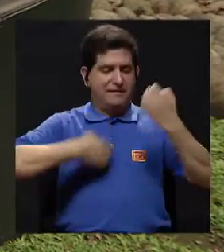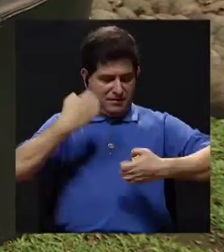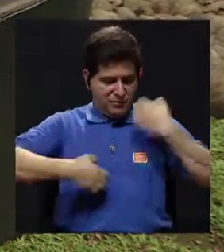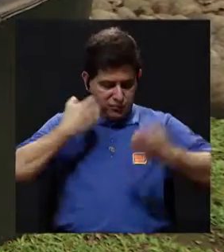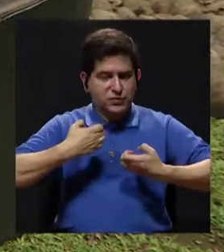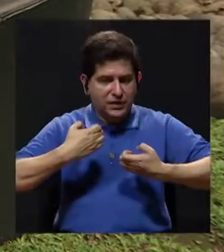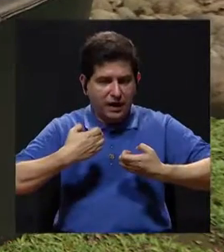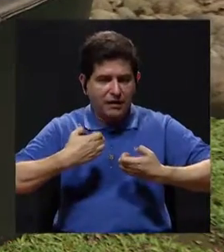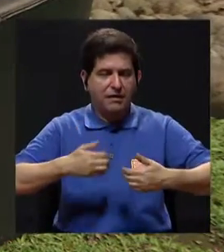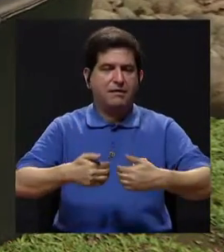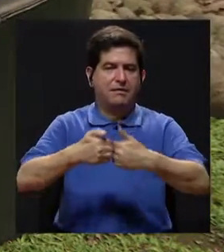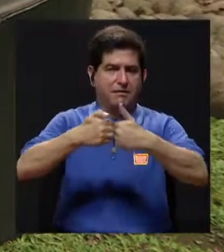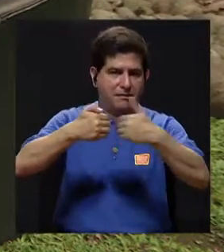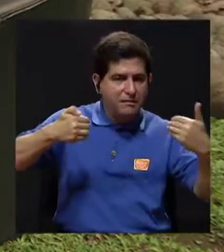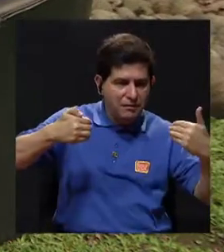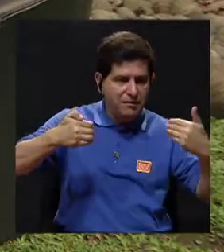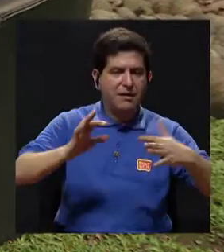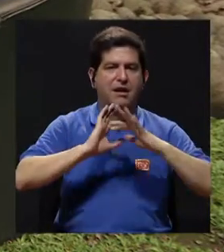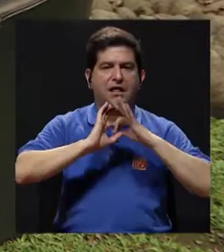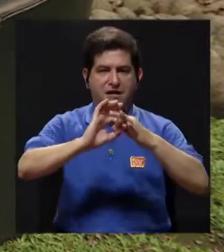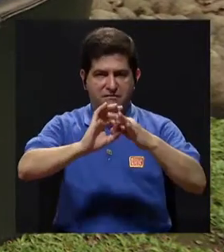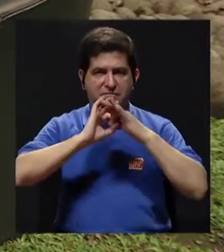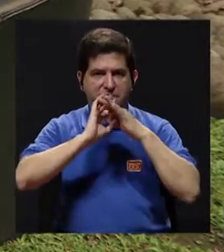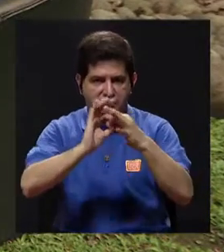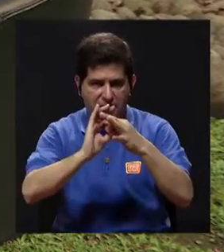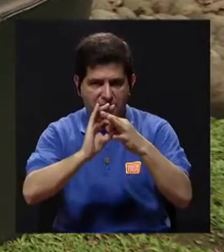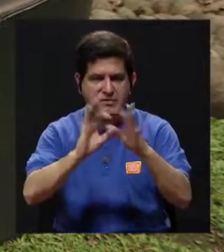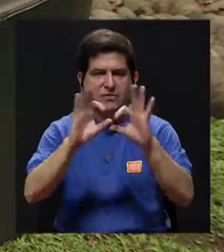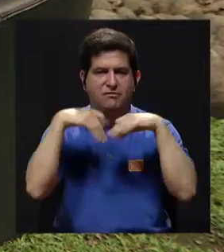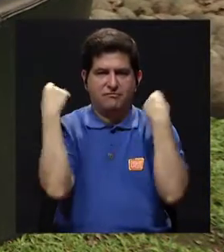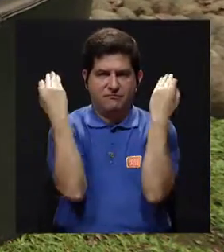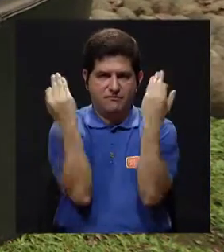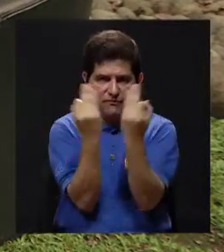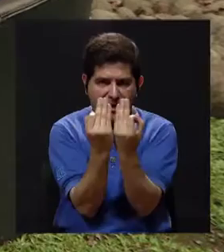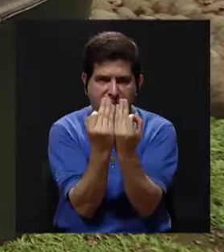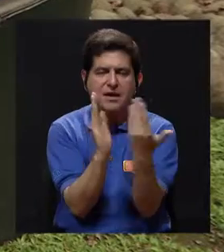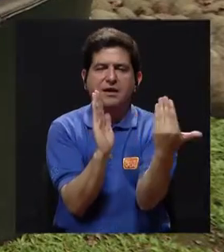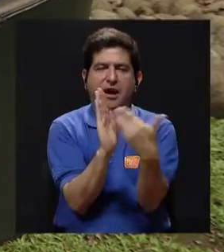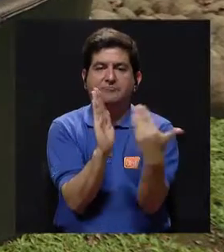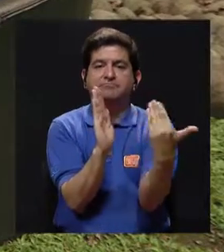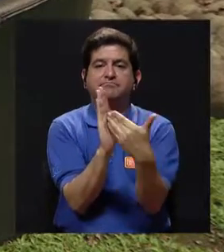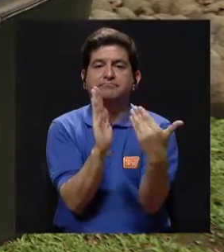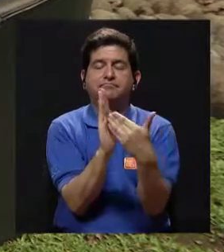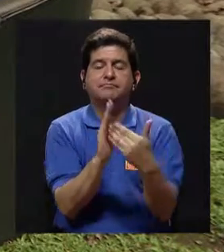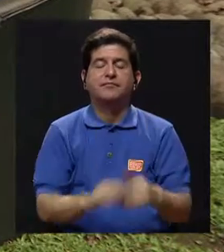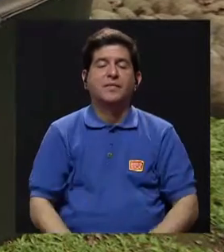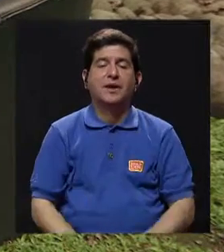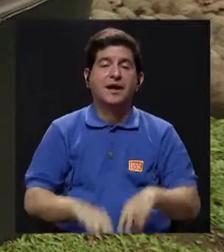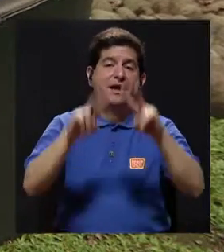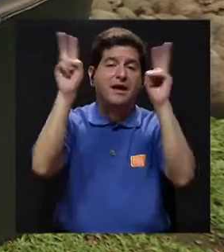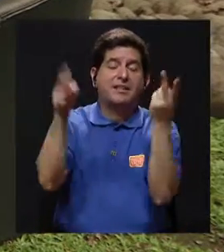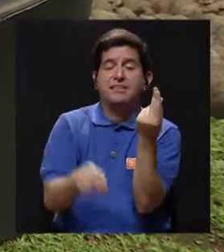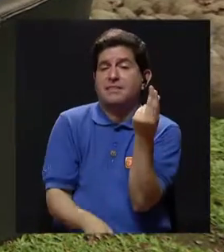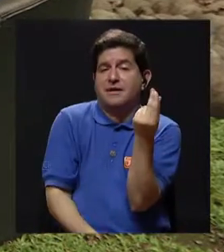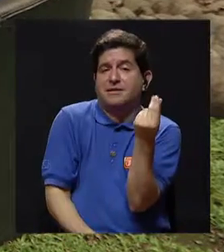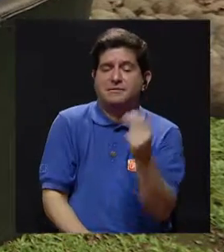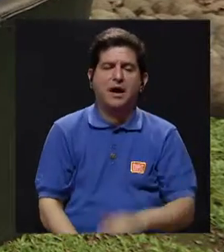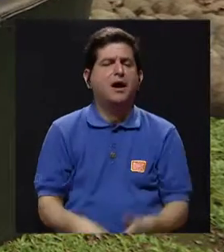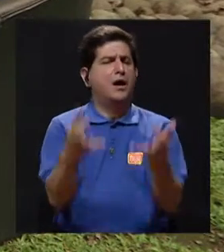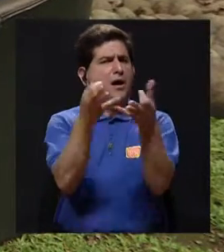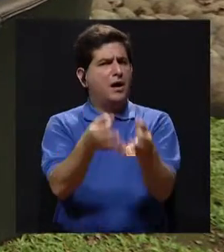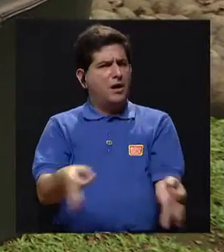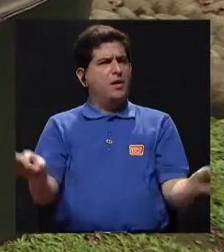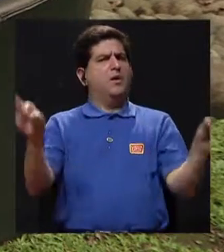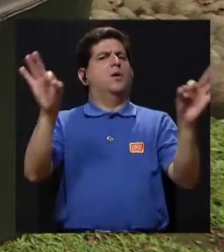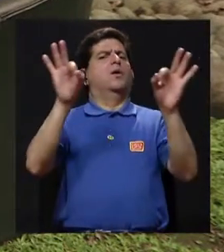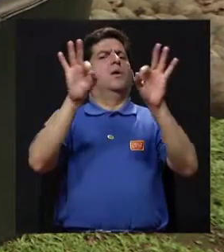emocional y por otro lado las relaciones con la familia se empiezan a ver afectadas por temas de plata. Entonces, qué